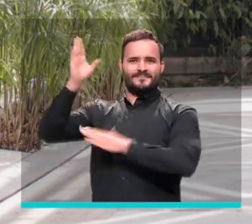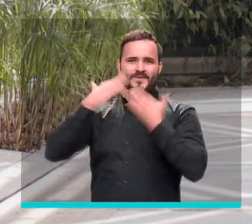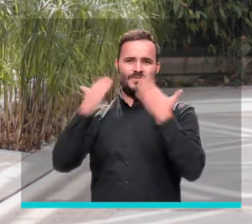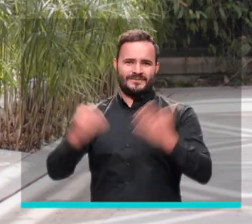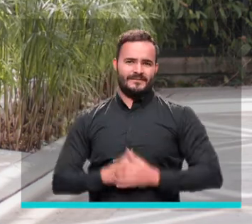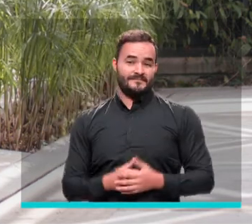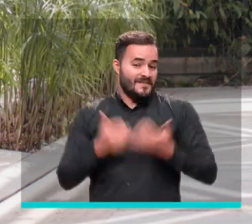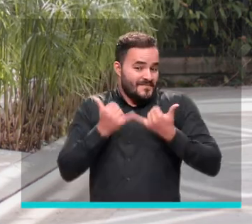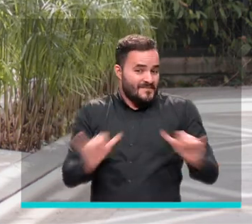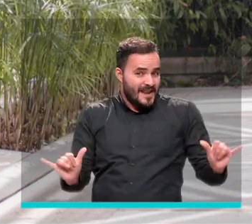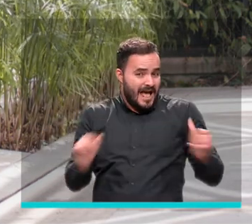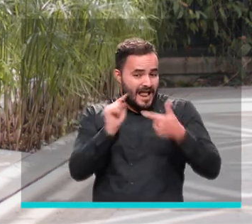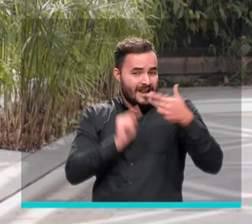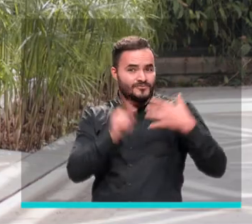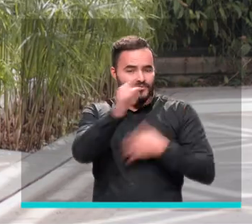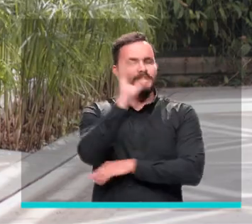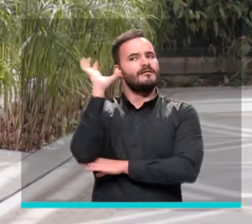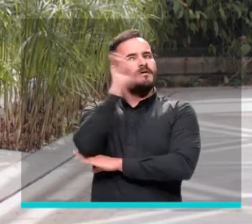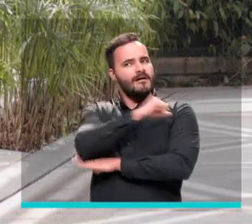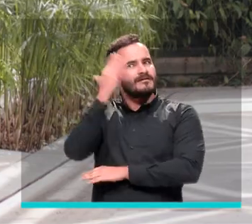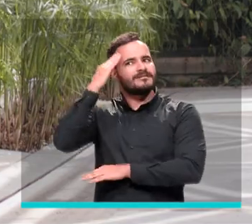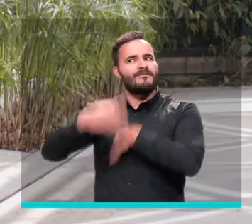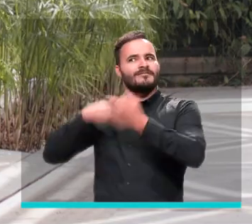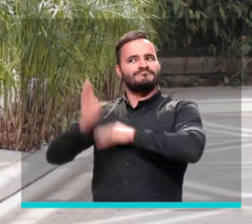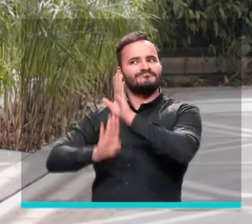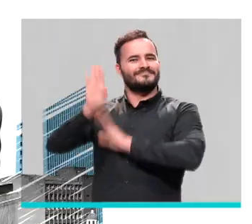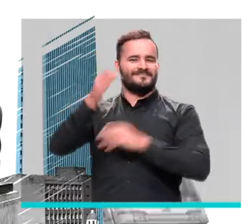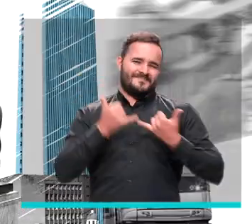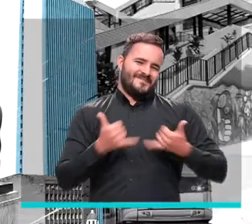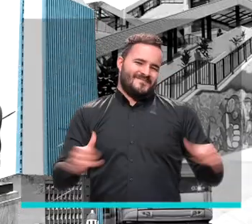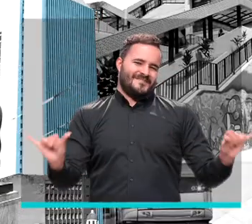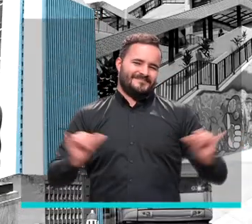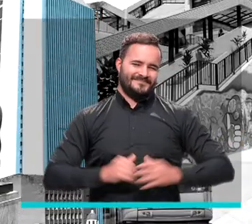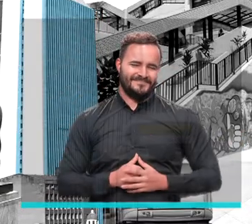otra emisión en la que les contamos cómo avanza nuestra Medellín Futuro.